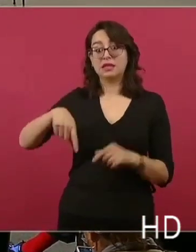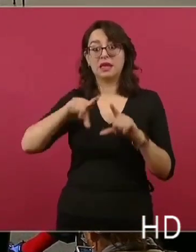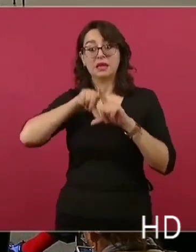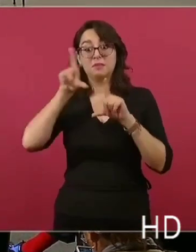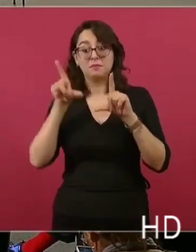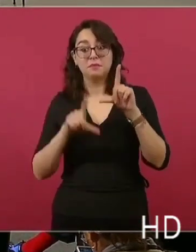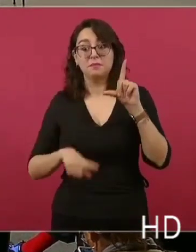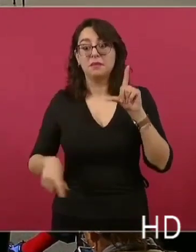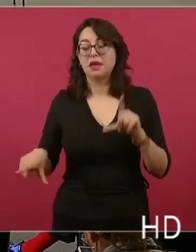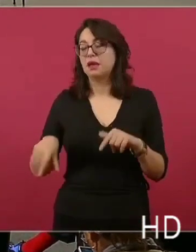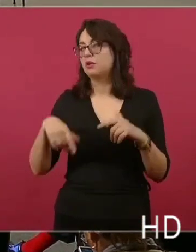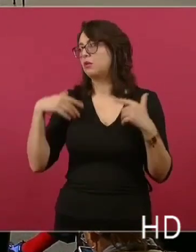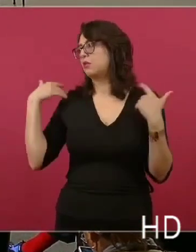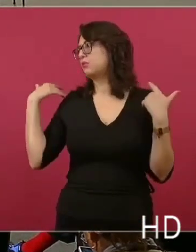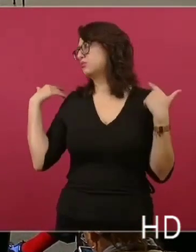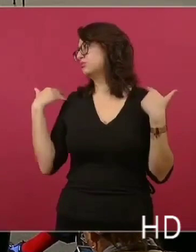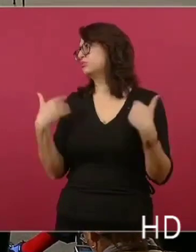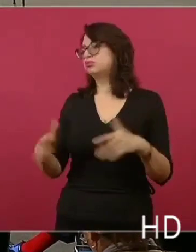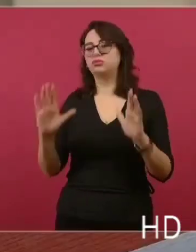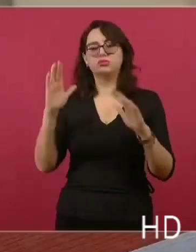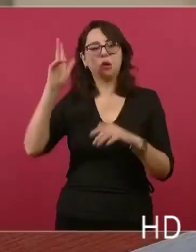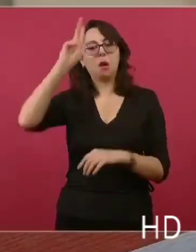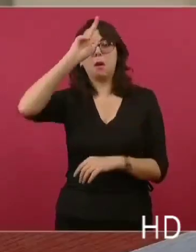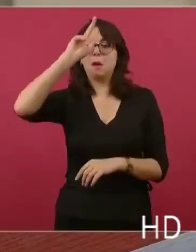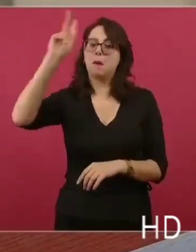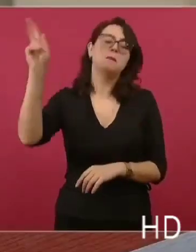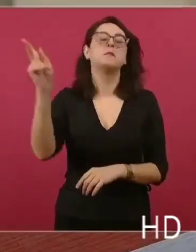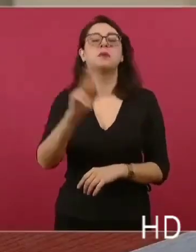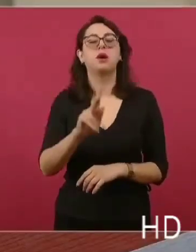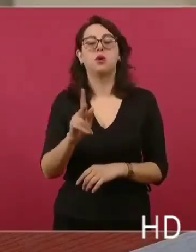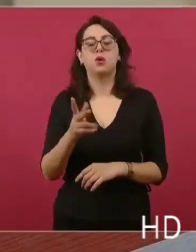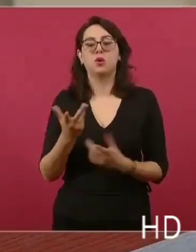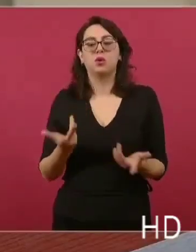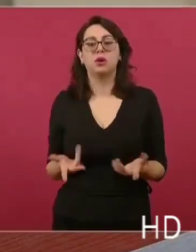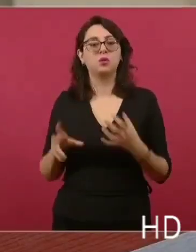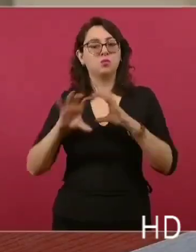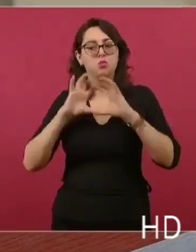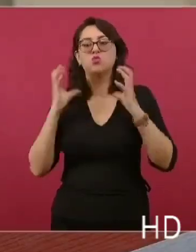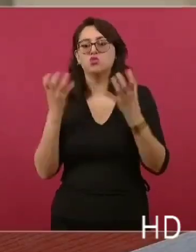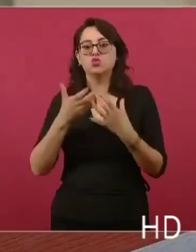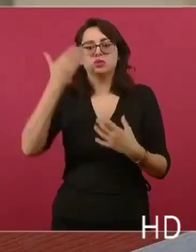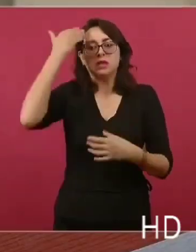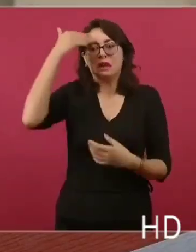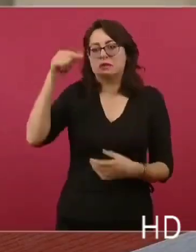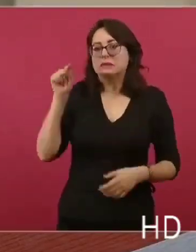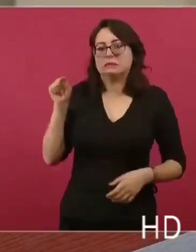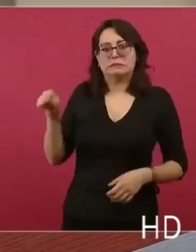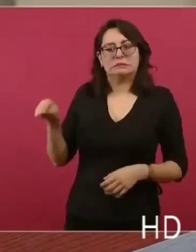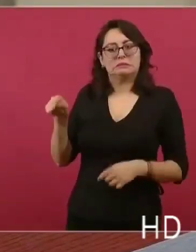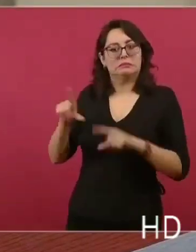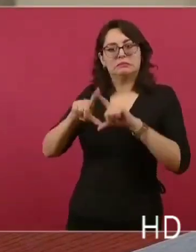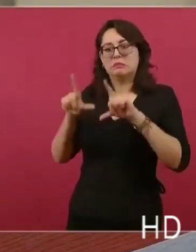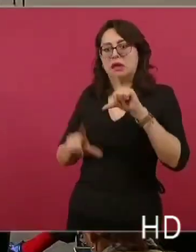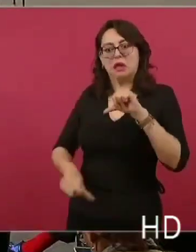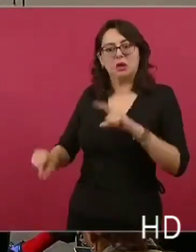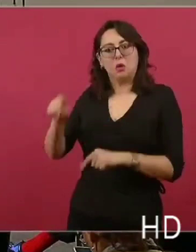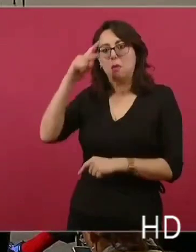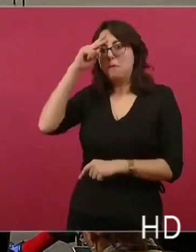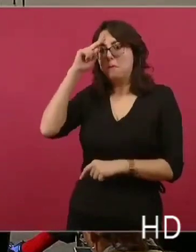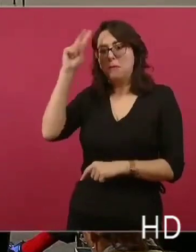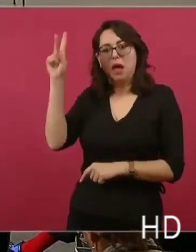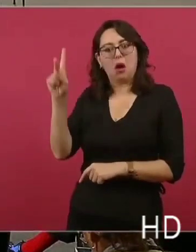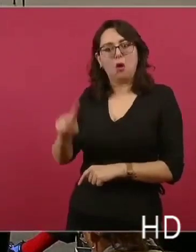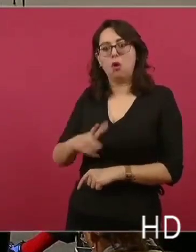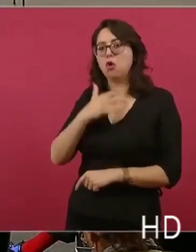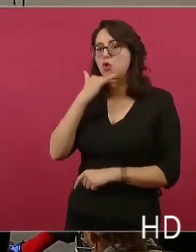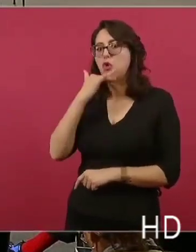también, y es característica de México. Entonces, la lucha contra el Estado corrupto